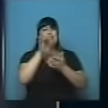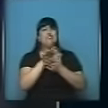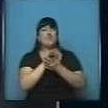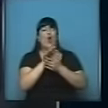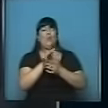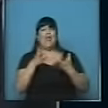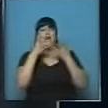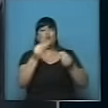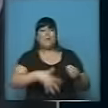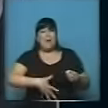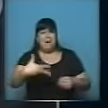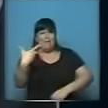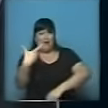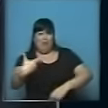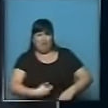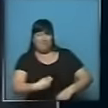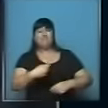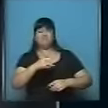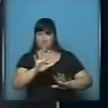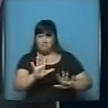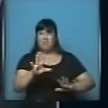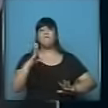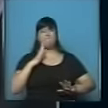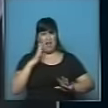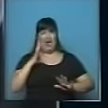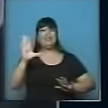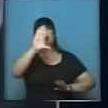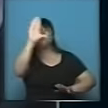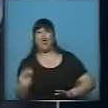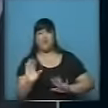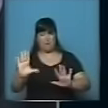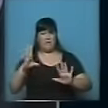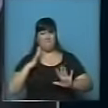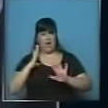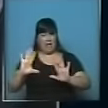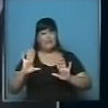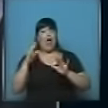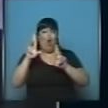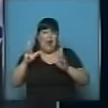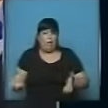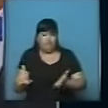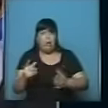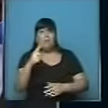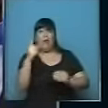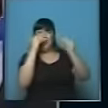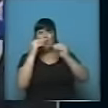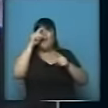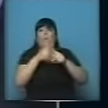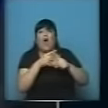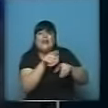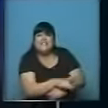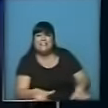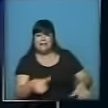provincia de Buenos Aires, es algo pendiente en la agenda del resto del país y esperamos impulsarlo. Pero ahora tu preocupación por la niñez,